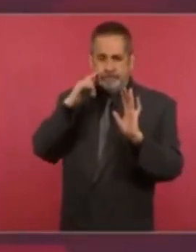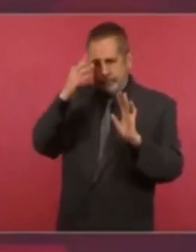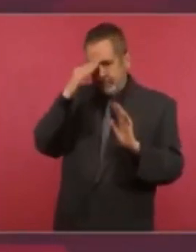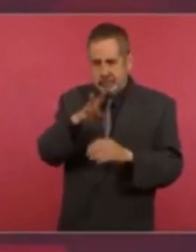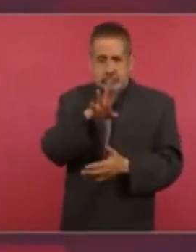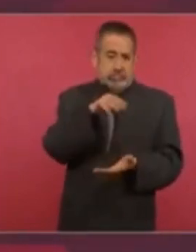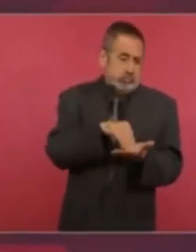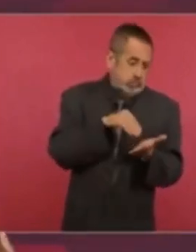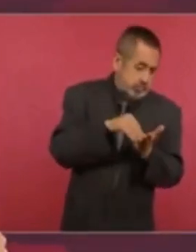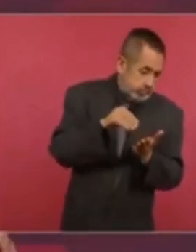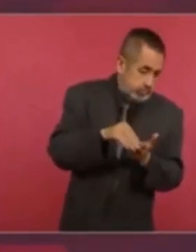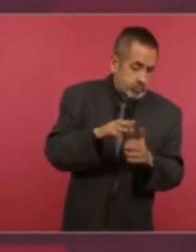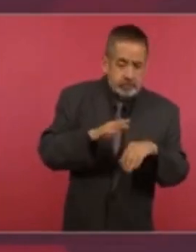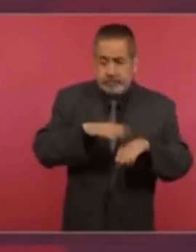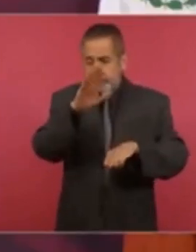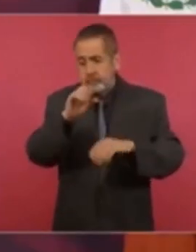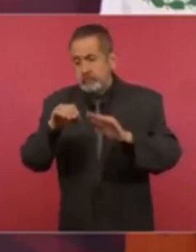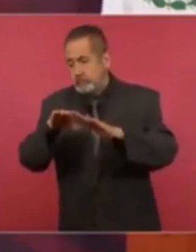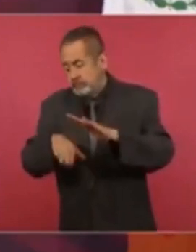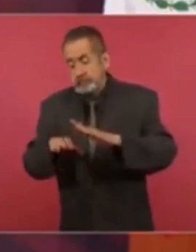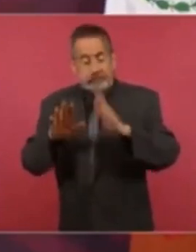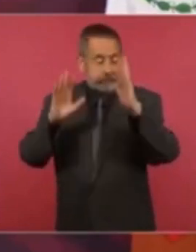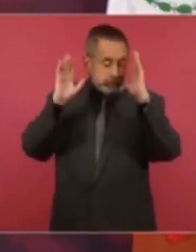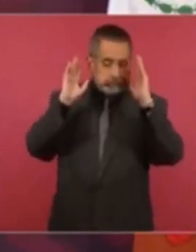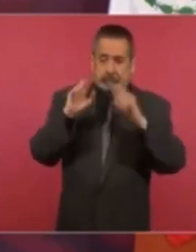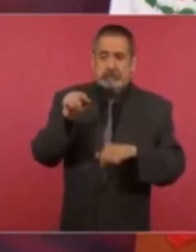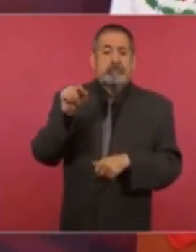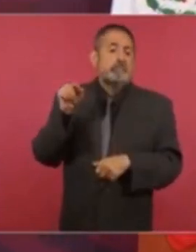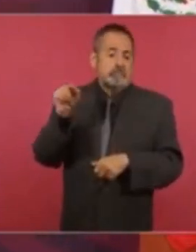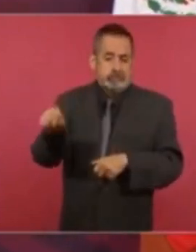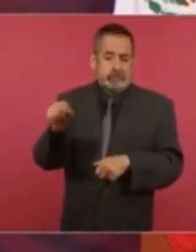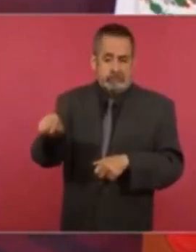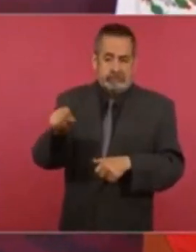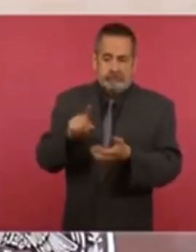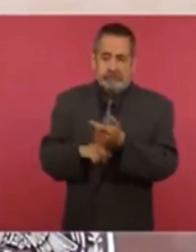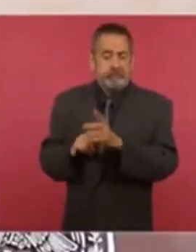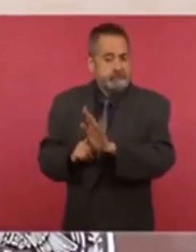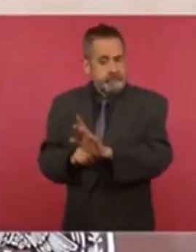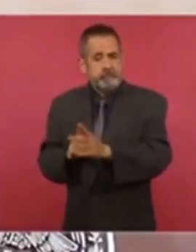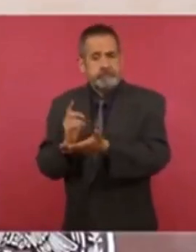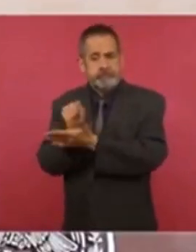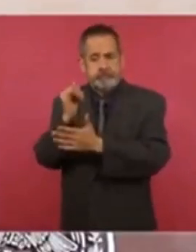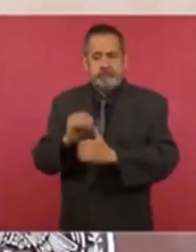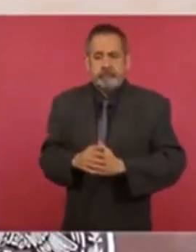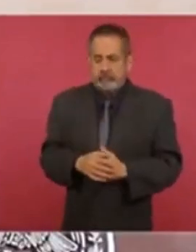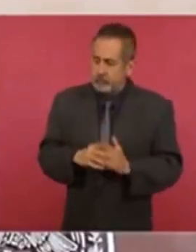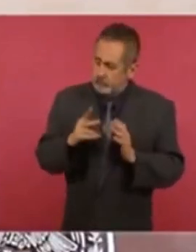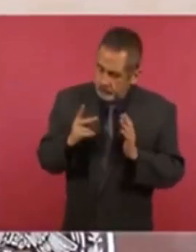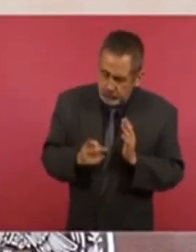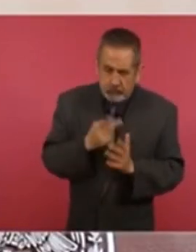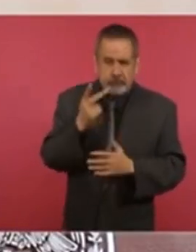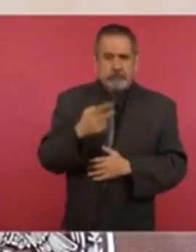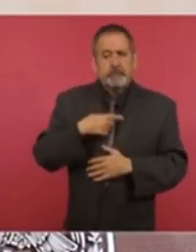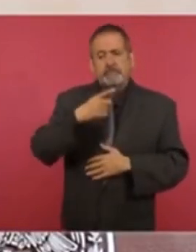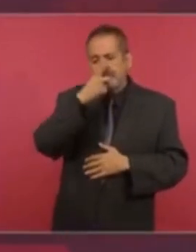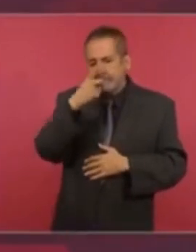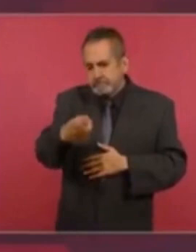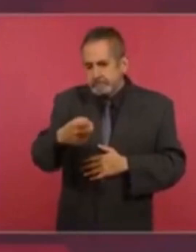millones o más o menos es lo que puede ajustarse. Pero nuevamente reitero que